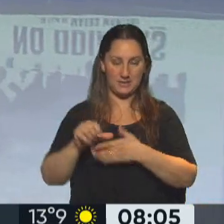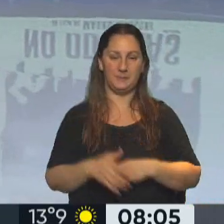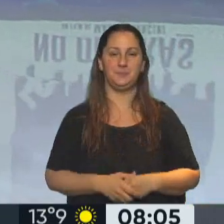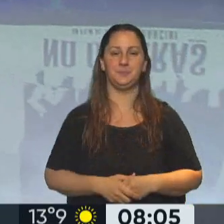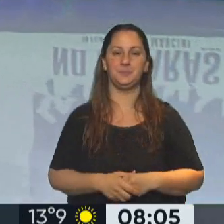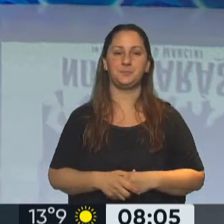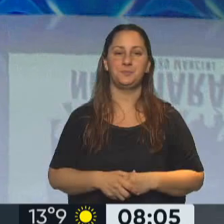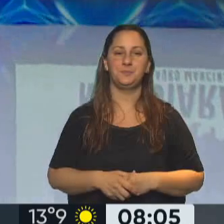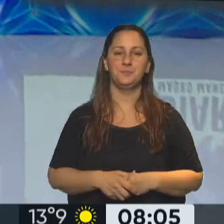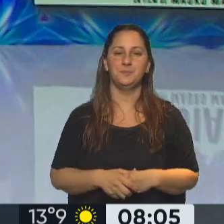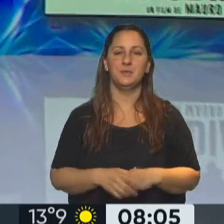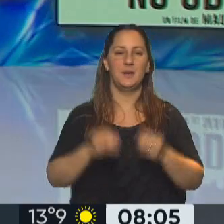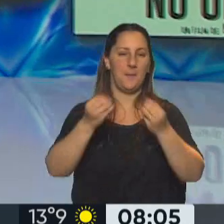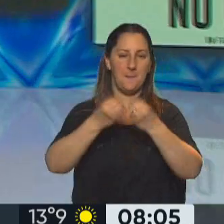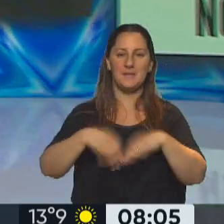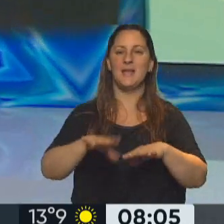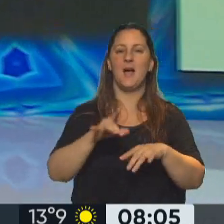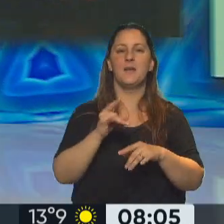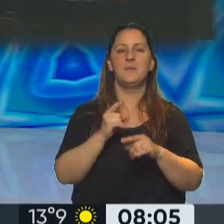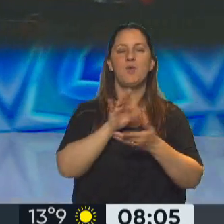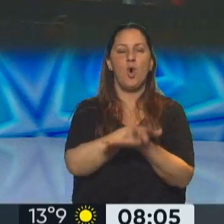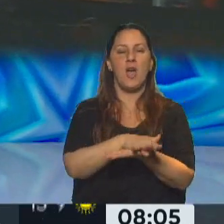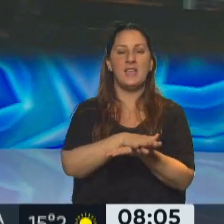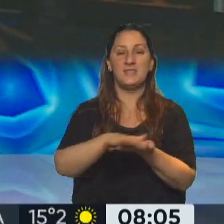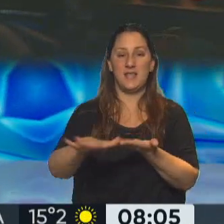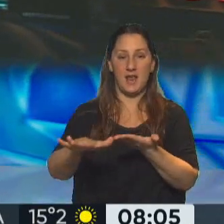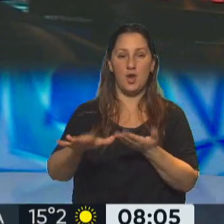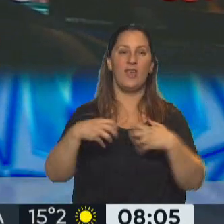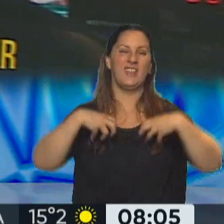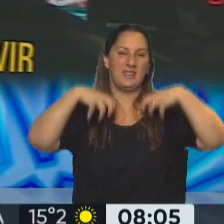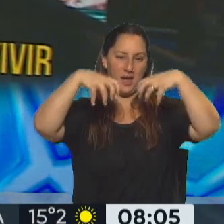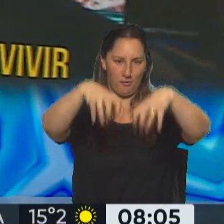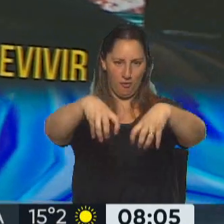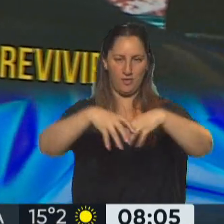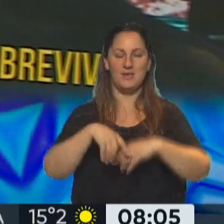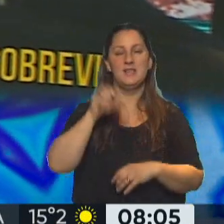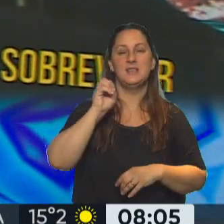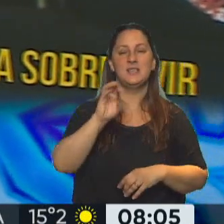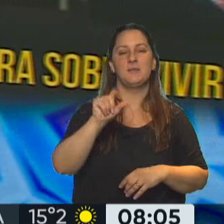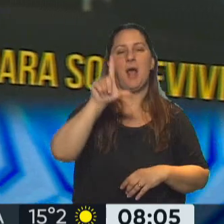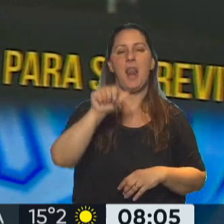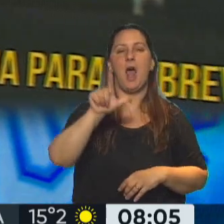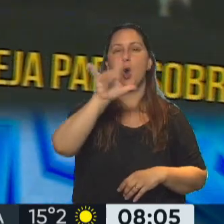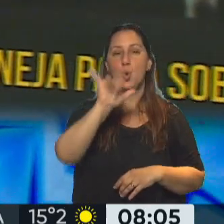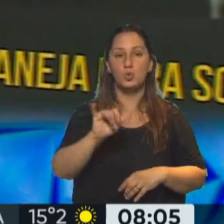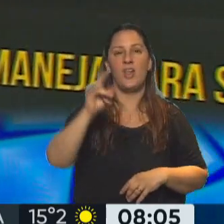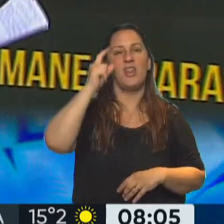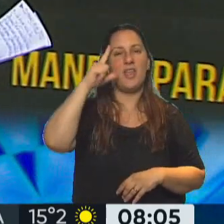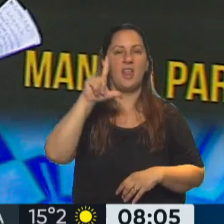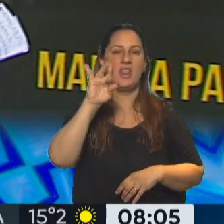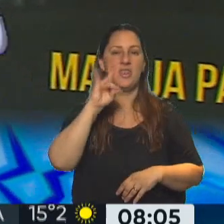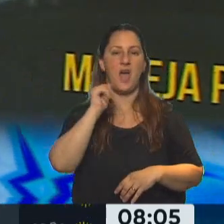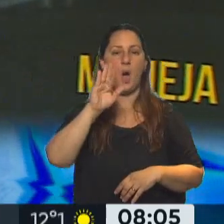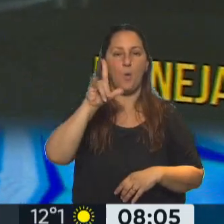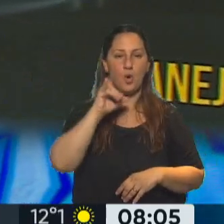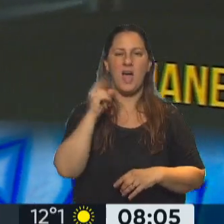como suele pasar todas las semanas, con el estreno semanal de terror. Y en este caso se llama La Luz del Diablo. Hace un mes